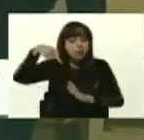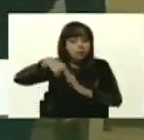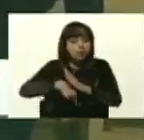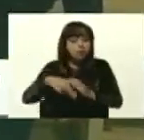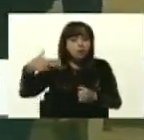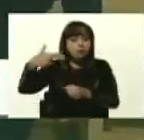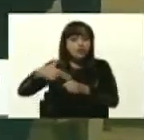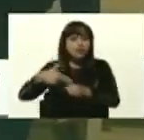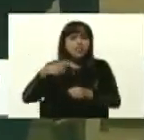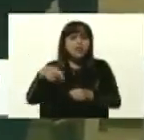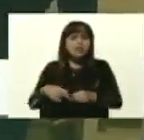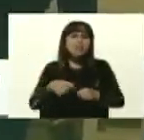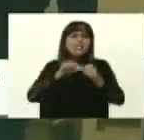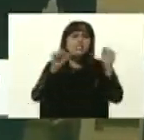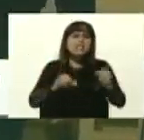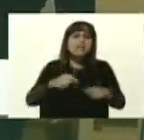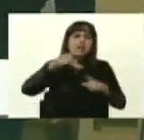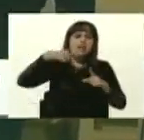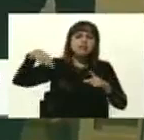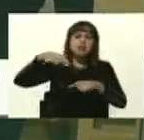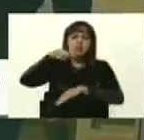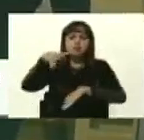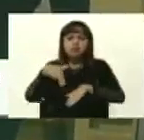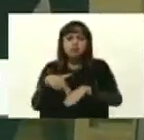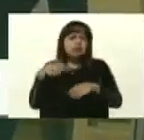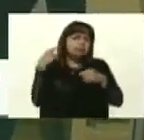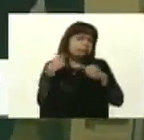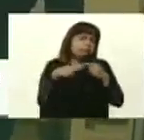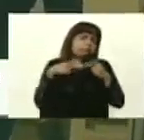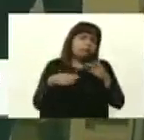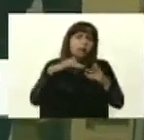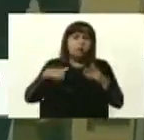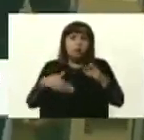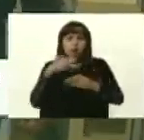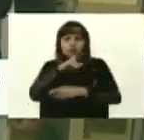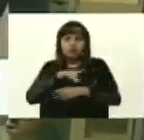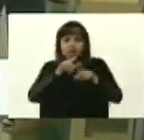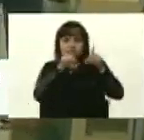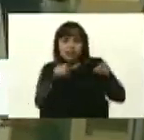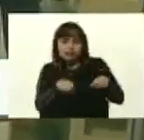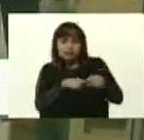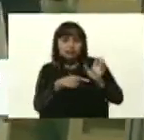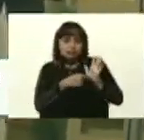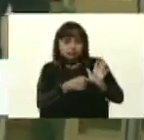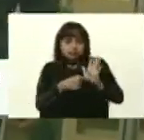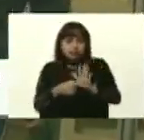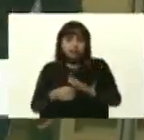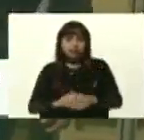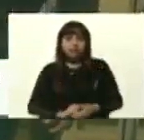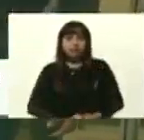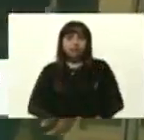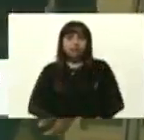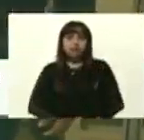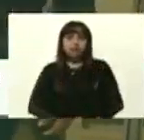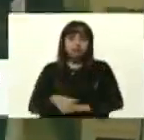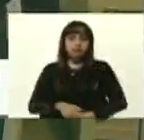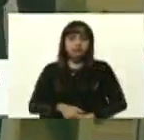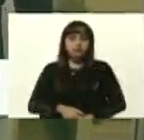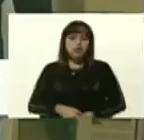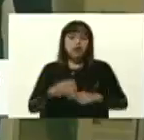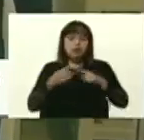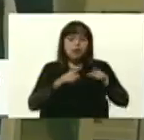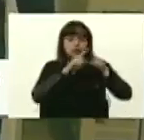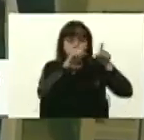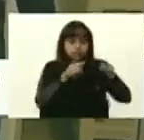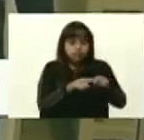para la verificación del sistema eléctrico nacional, para muchísimas otras aplicaciones. Y en este caso lo hemos empleado como un